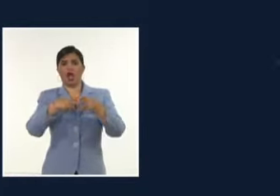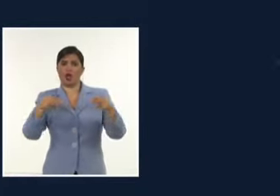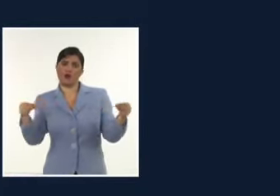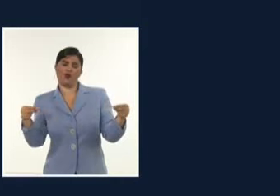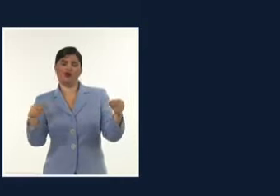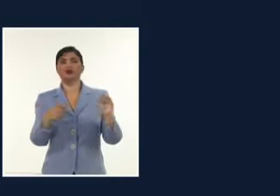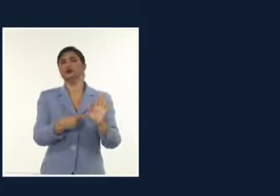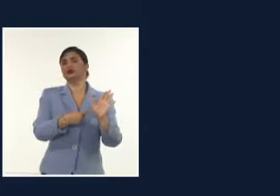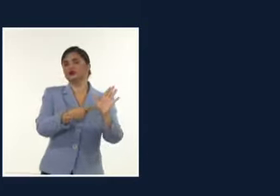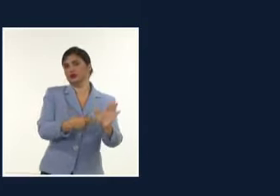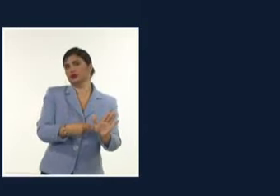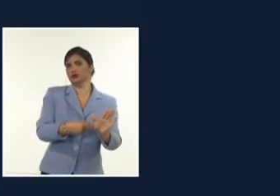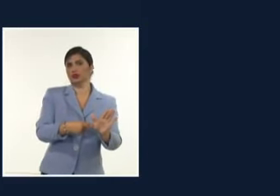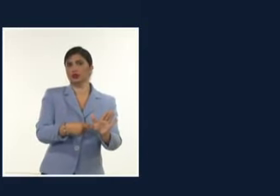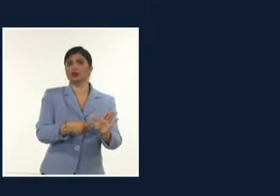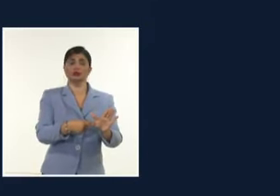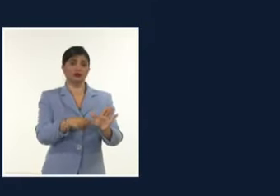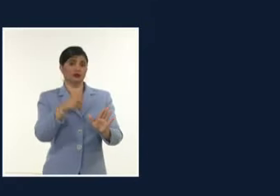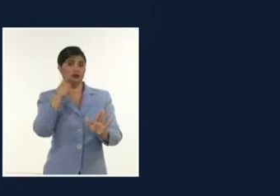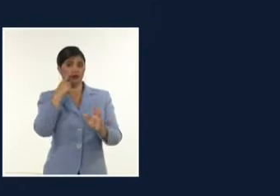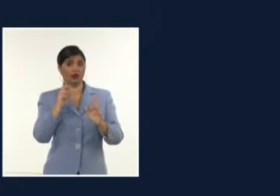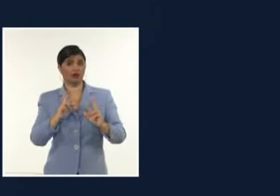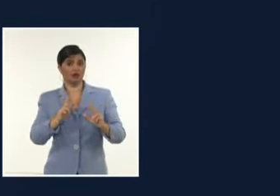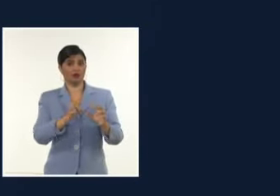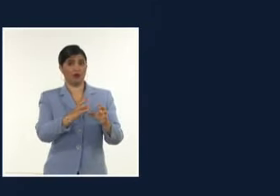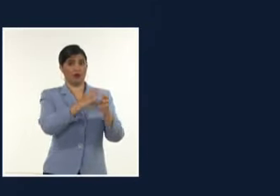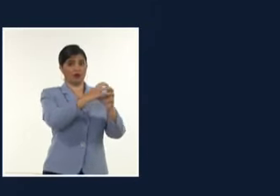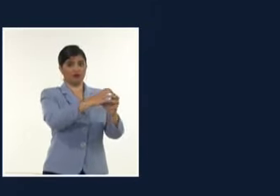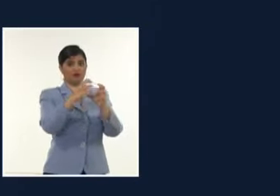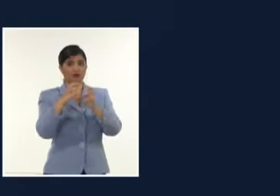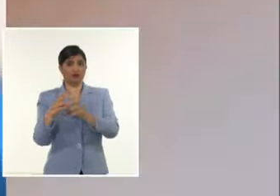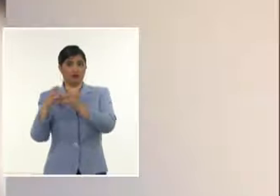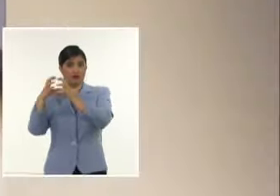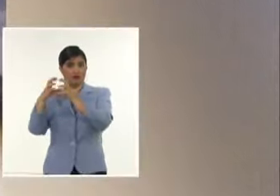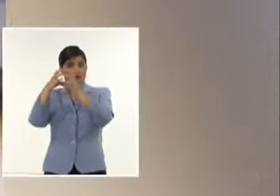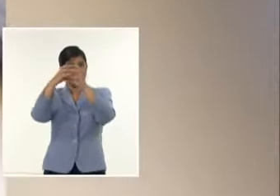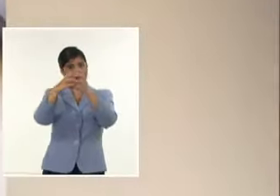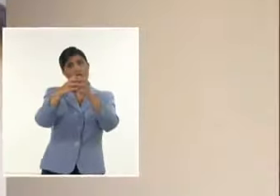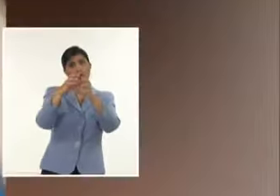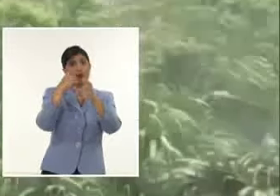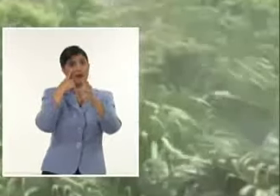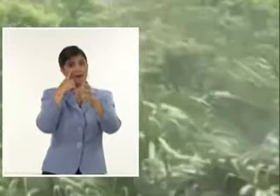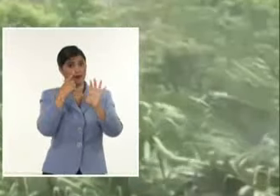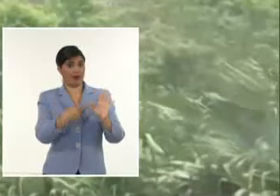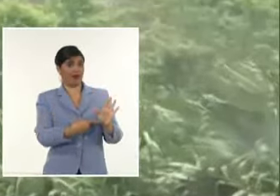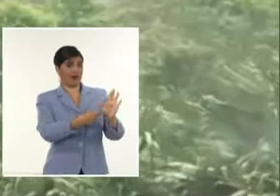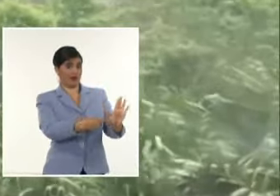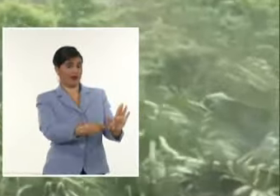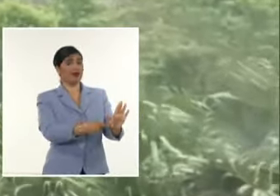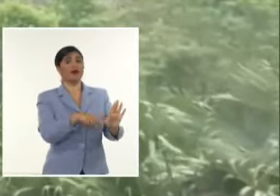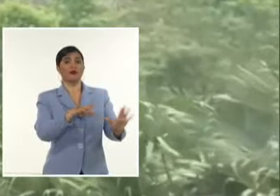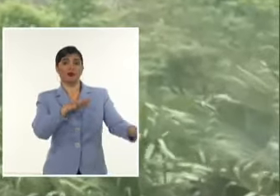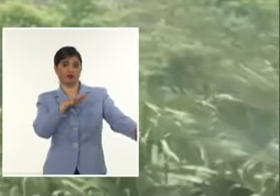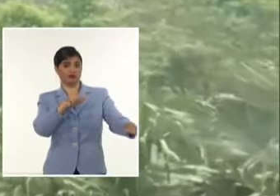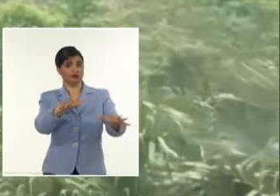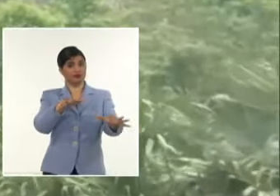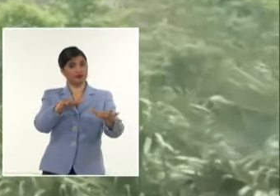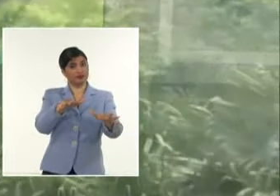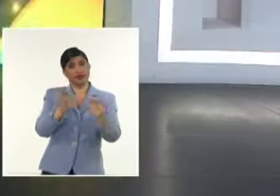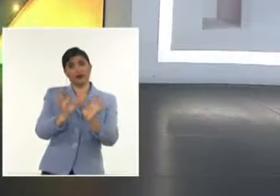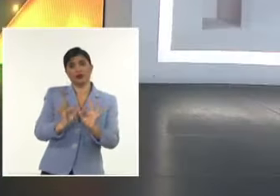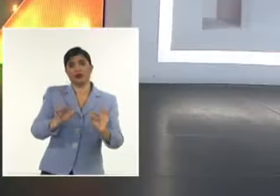de un movimiento tectónico continuo en esta área del Pacífico Ahí lo tienen en pantalla, que ya los especialistas están